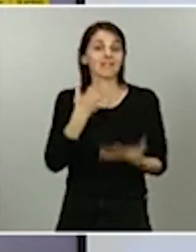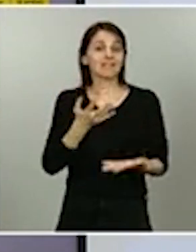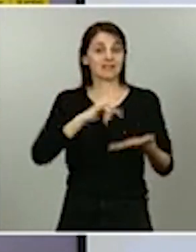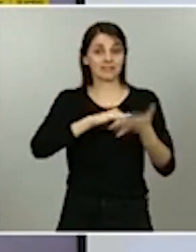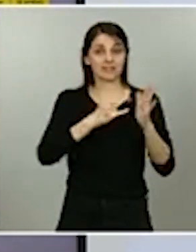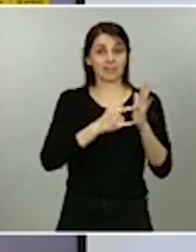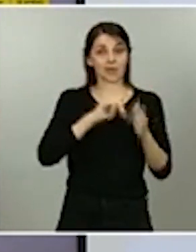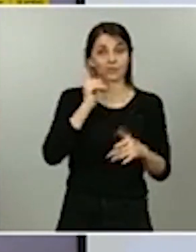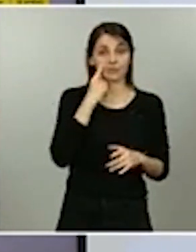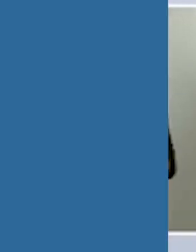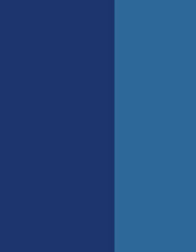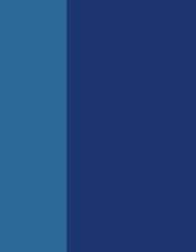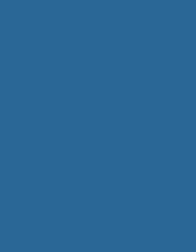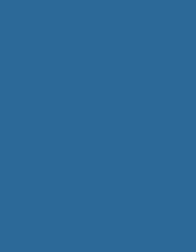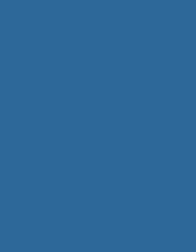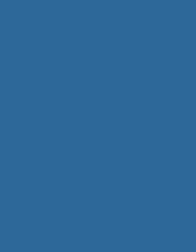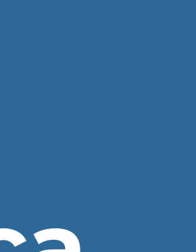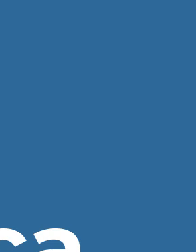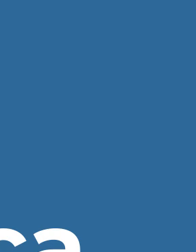de la epidemia es realmente buena.